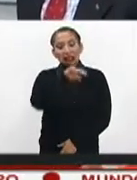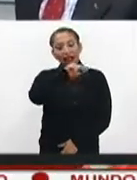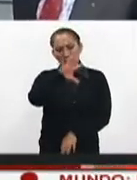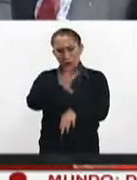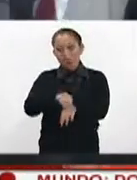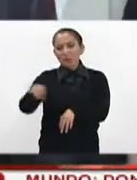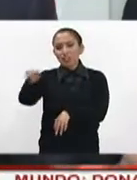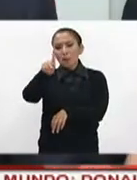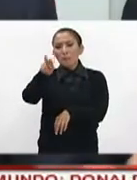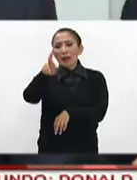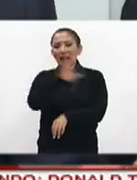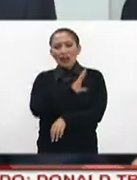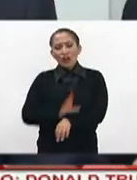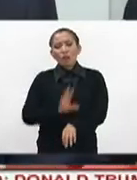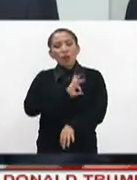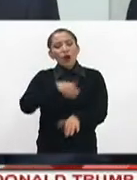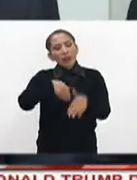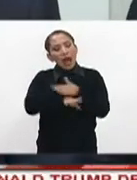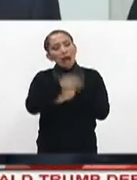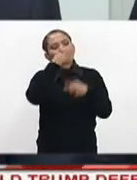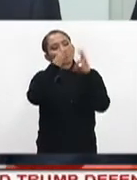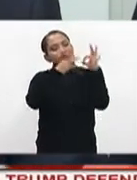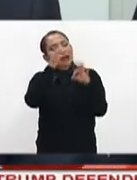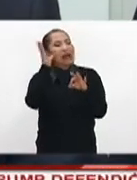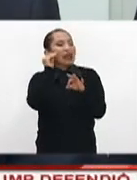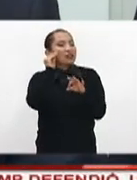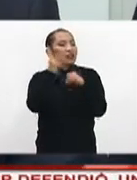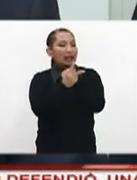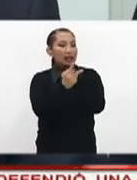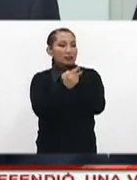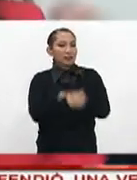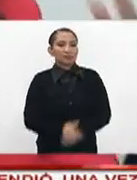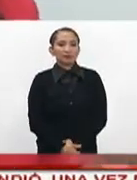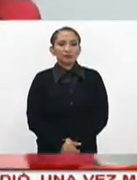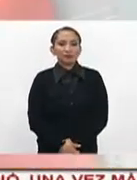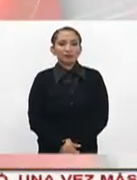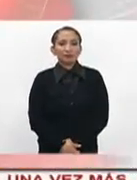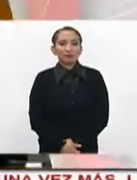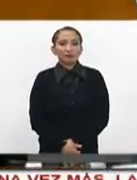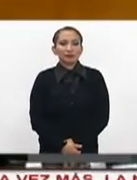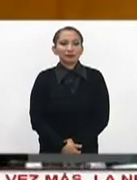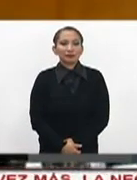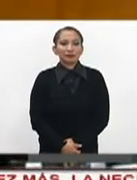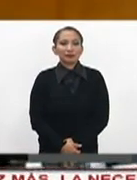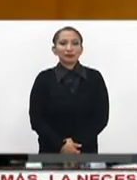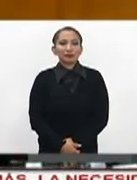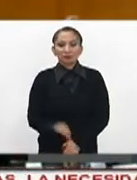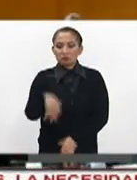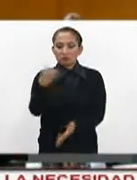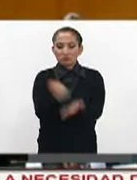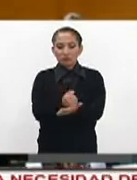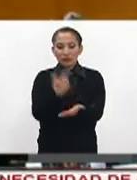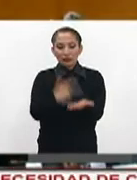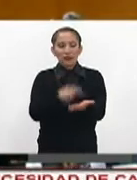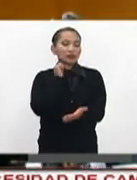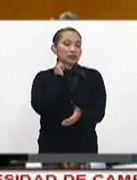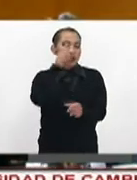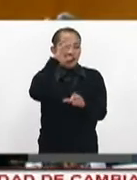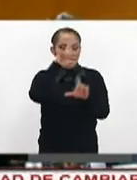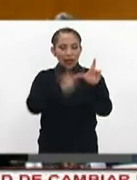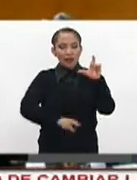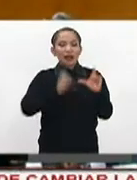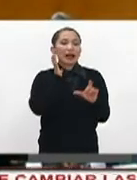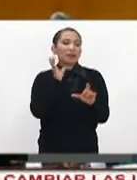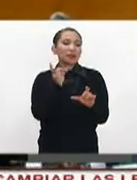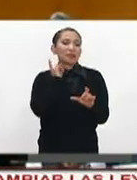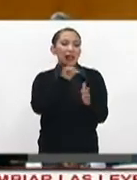permitirá que los precandidatos tengan acceso a spots en radio y televisión. Fue aprobada en el Senado y en la Cámara